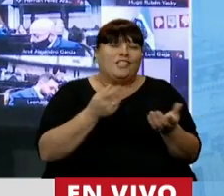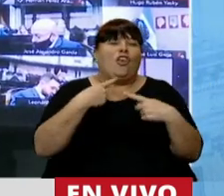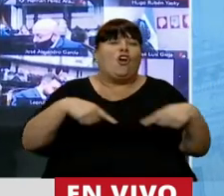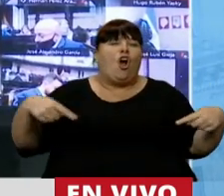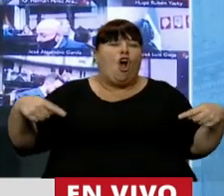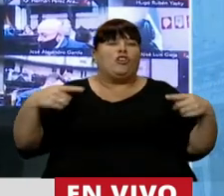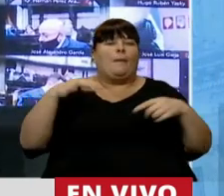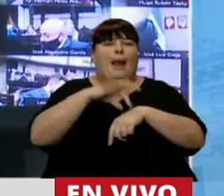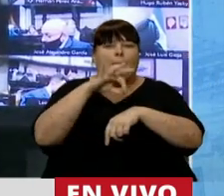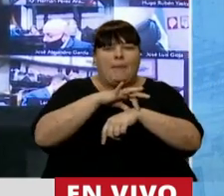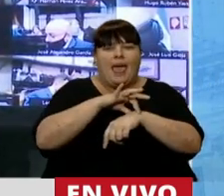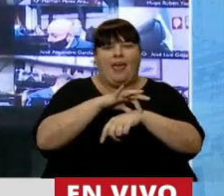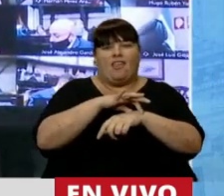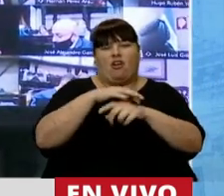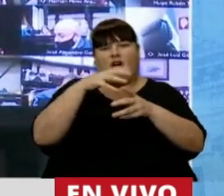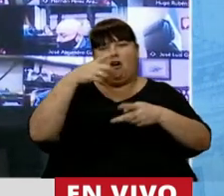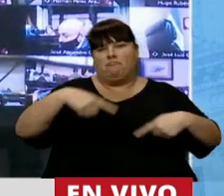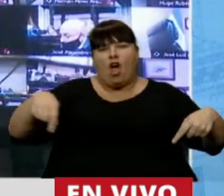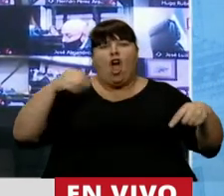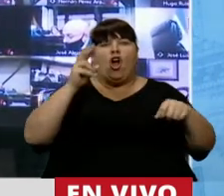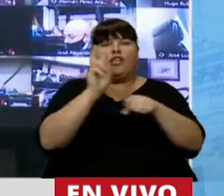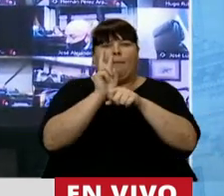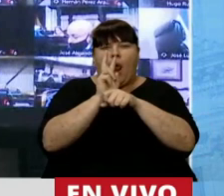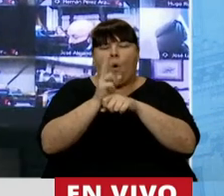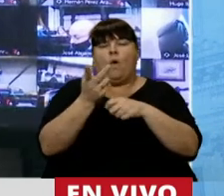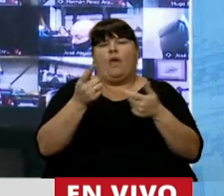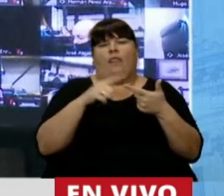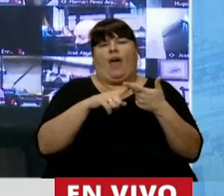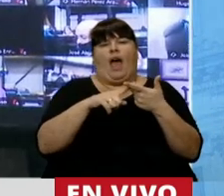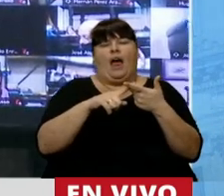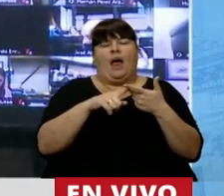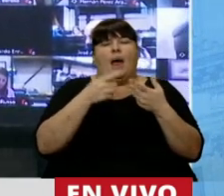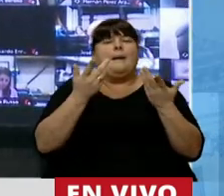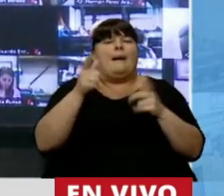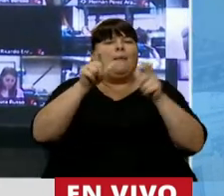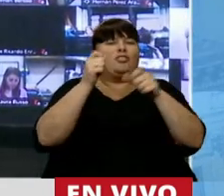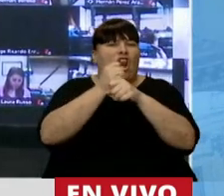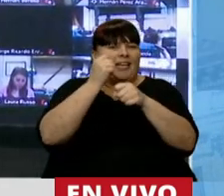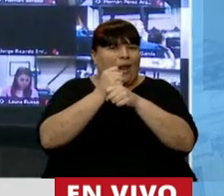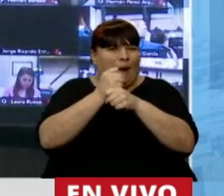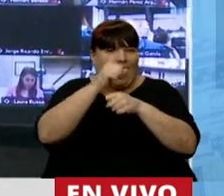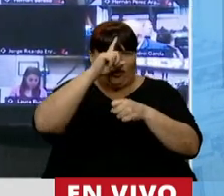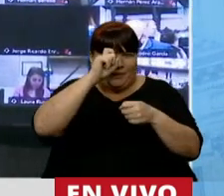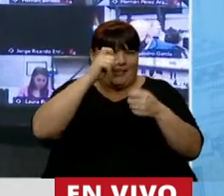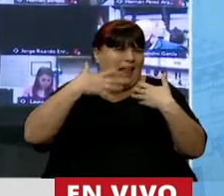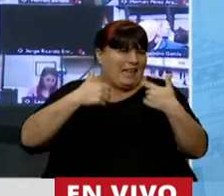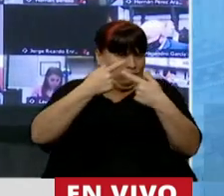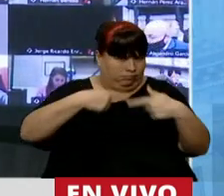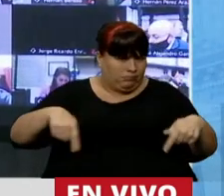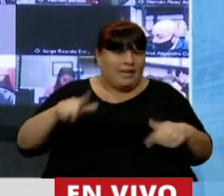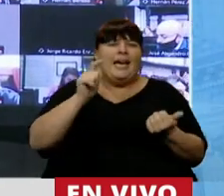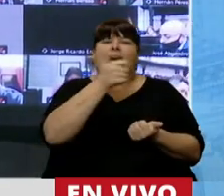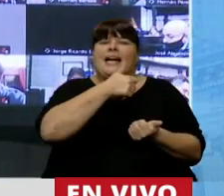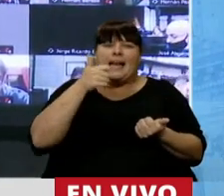equipamiento médico, de elementos de protección para los trabajadores de la salud, en